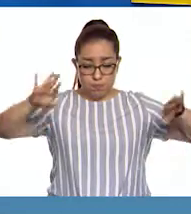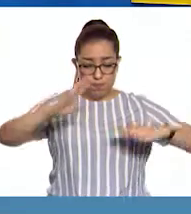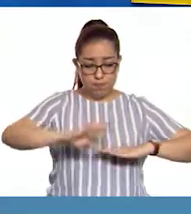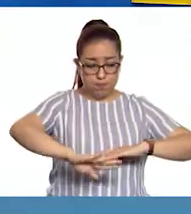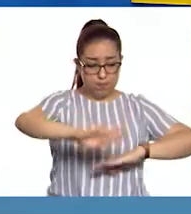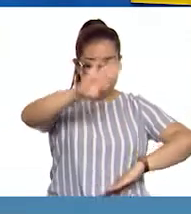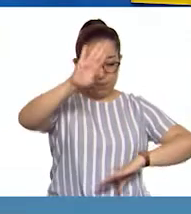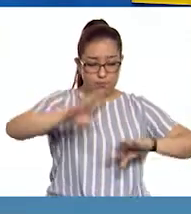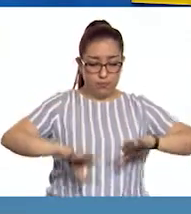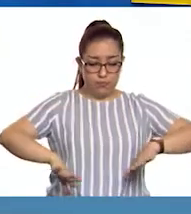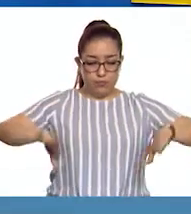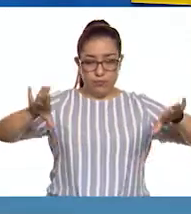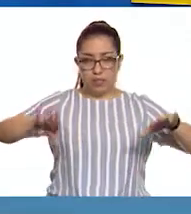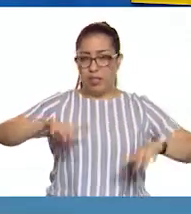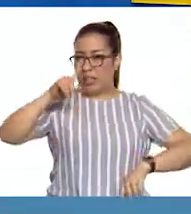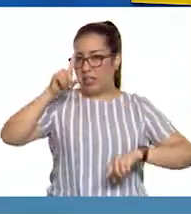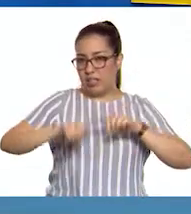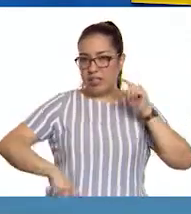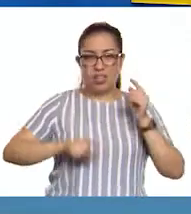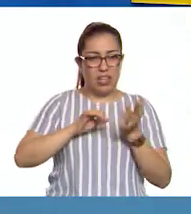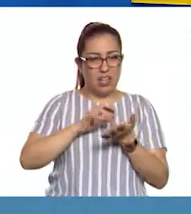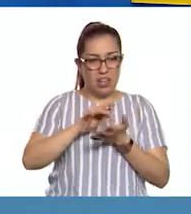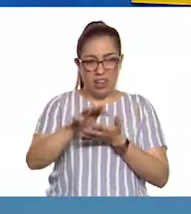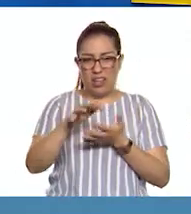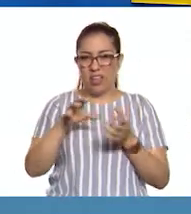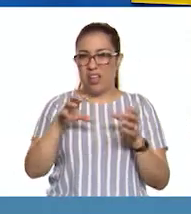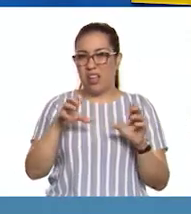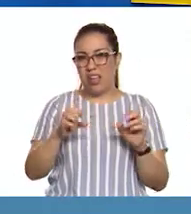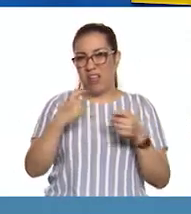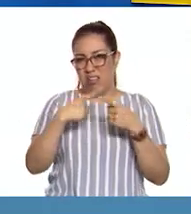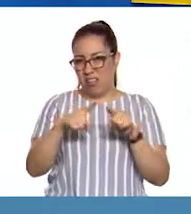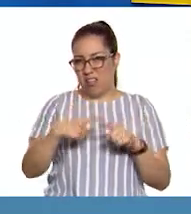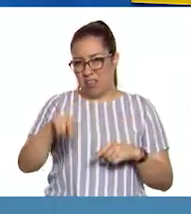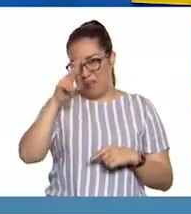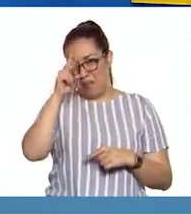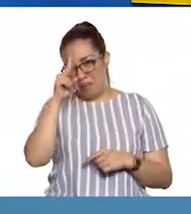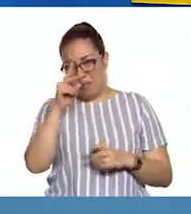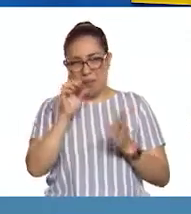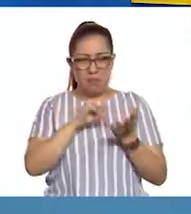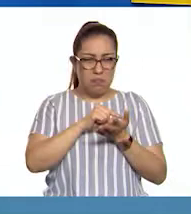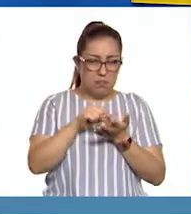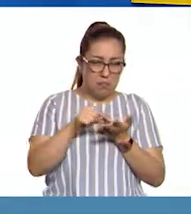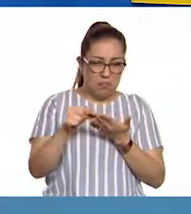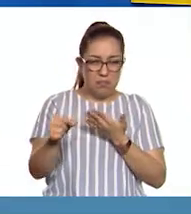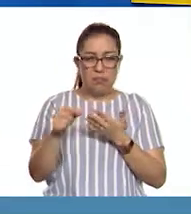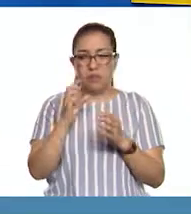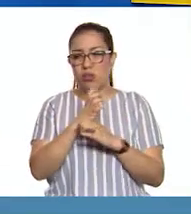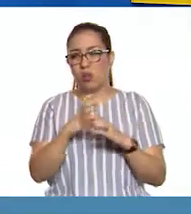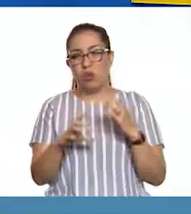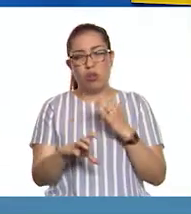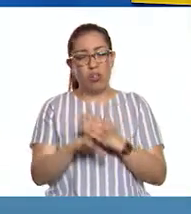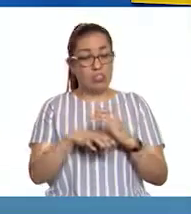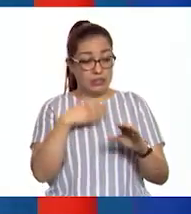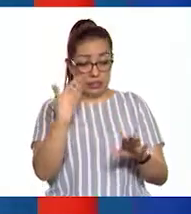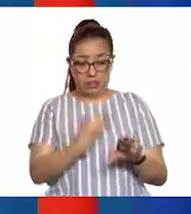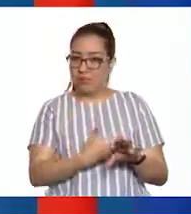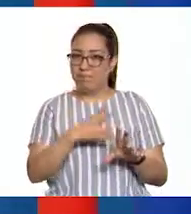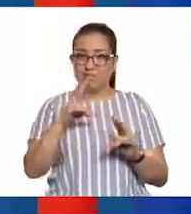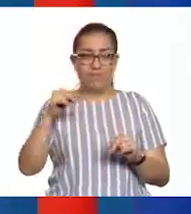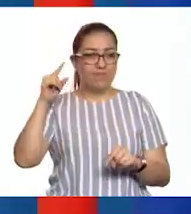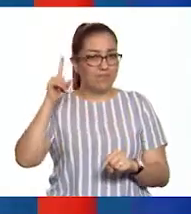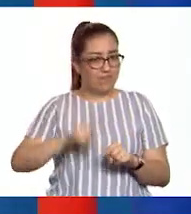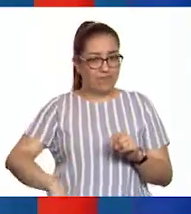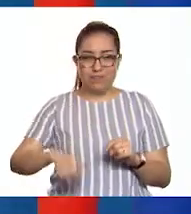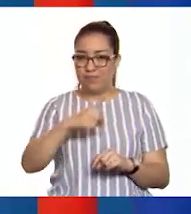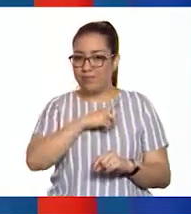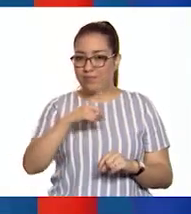que entren plagas como arañas, cochinillas, hormigas y demás insectos que pudieran atacar al cultivo. Muy bien,